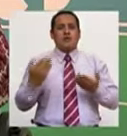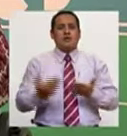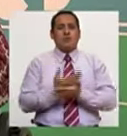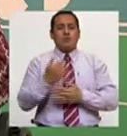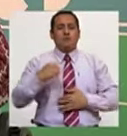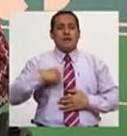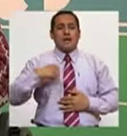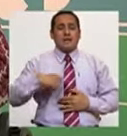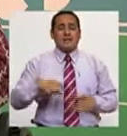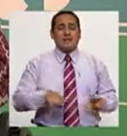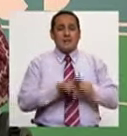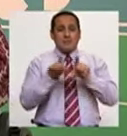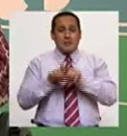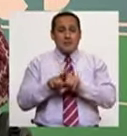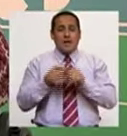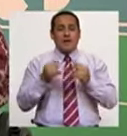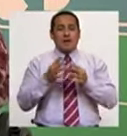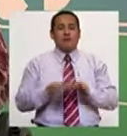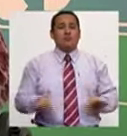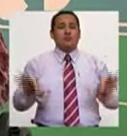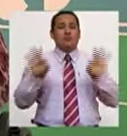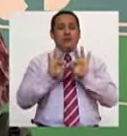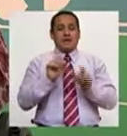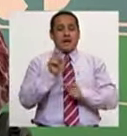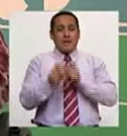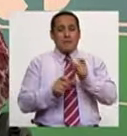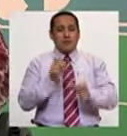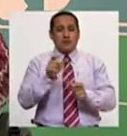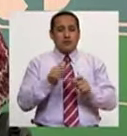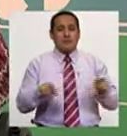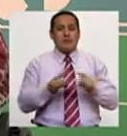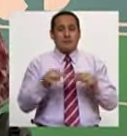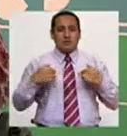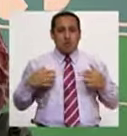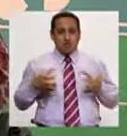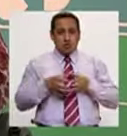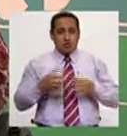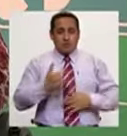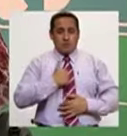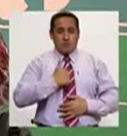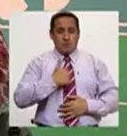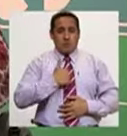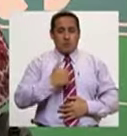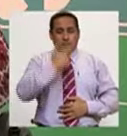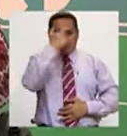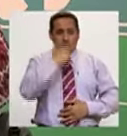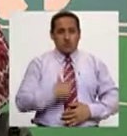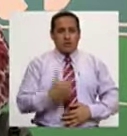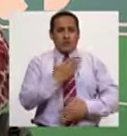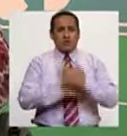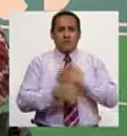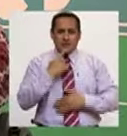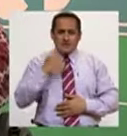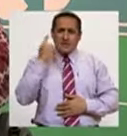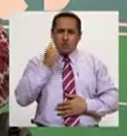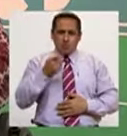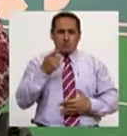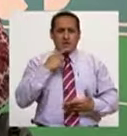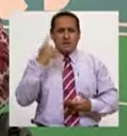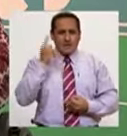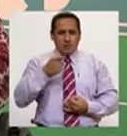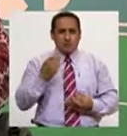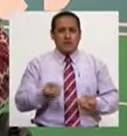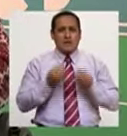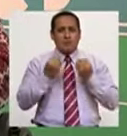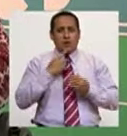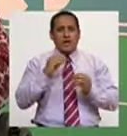nuevos alcaldes. Y además, es importante que todas las personas, nosotros mismos, las personas con discapacidad, denunciemos esos hechos,